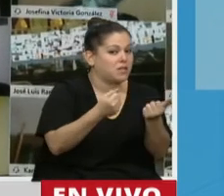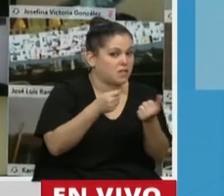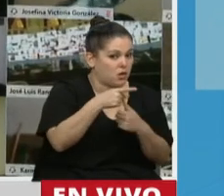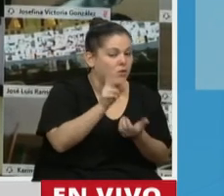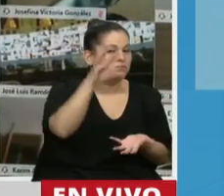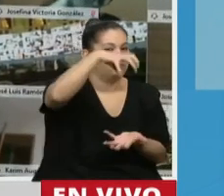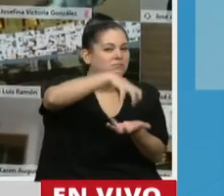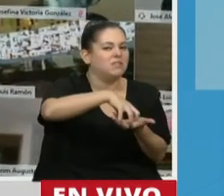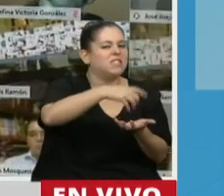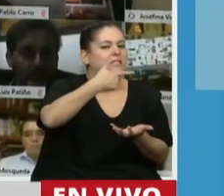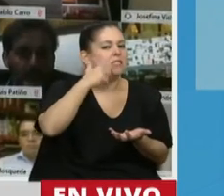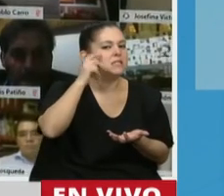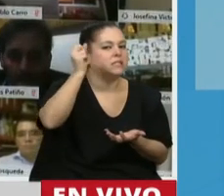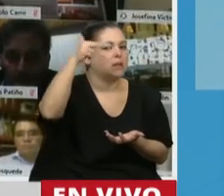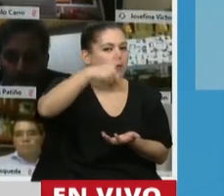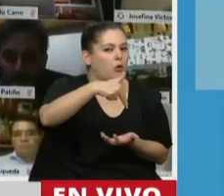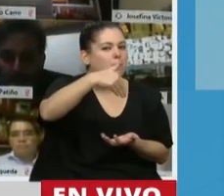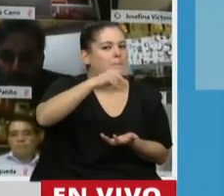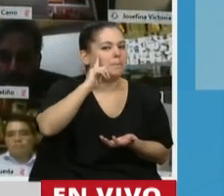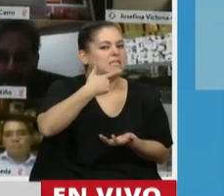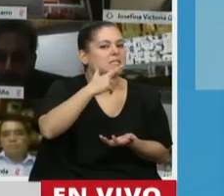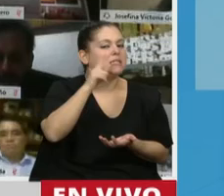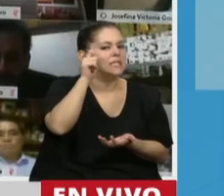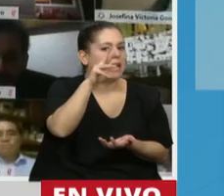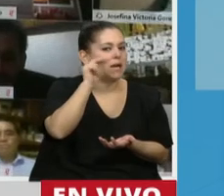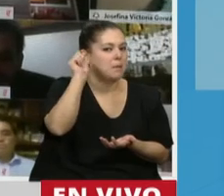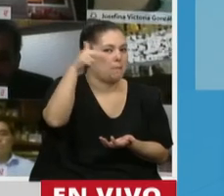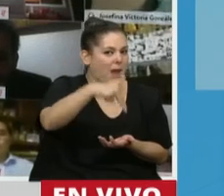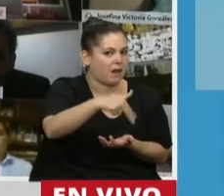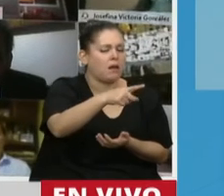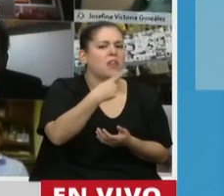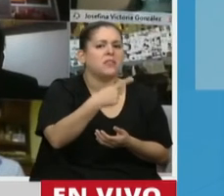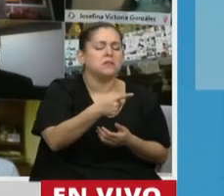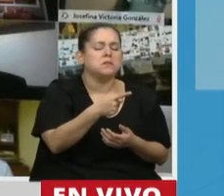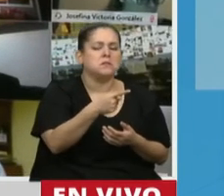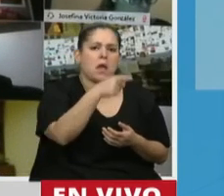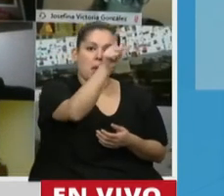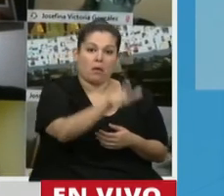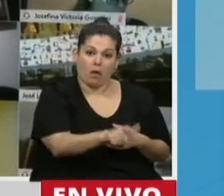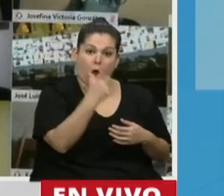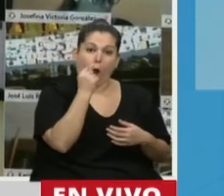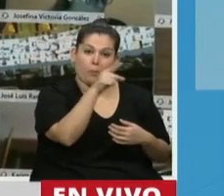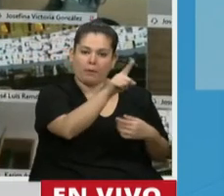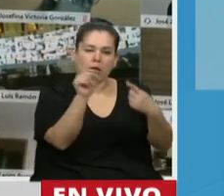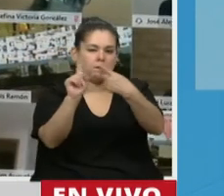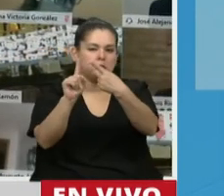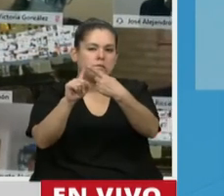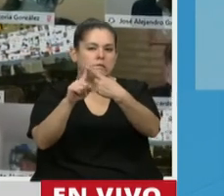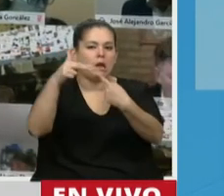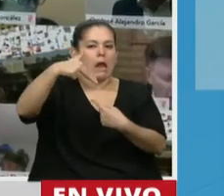Simón Wisterman para América Latina, repudiándolo, asociándolo con el nazismo. Me parece que no fue gratuito.